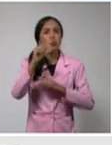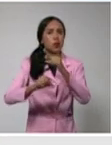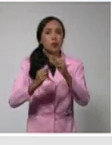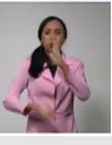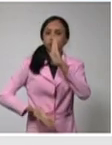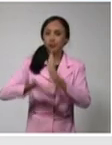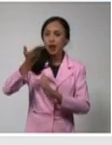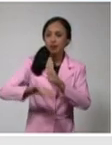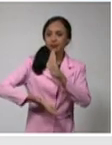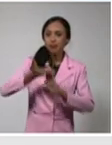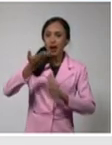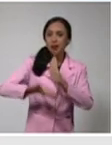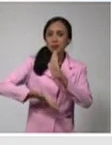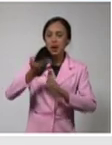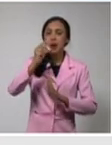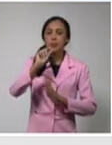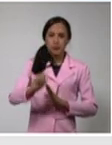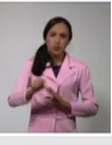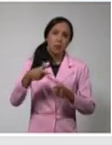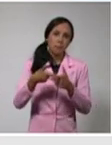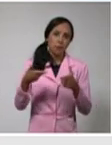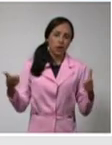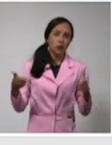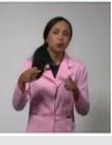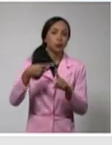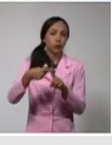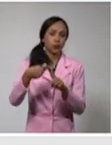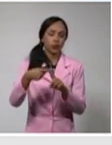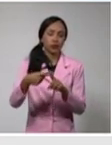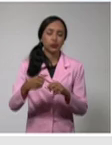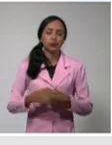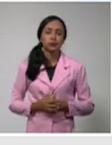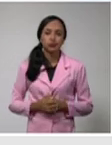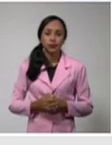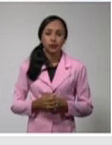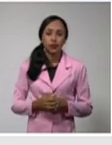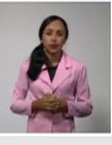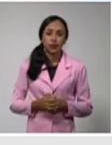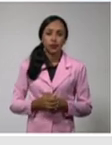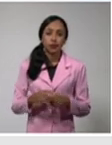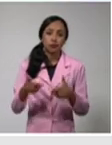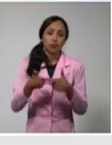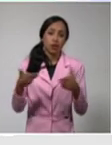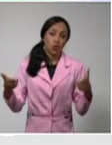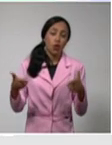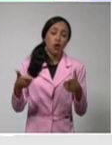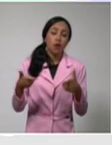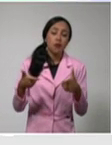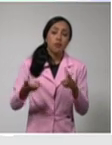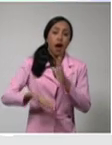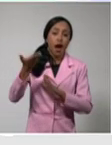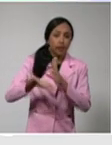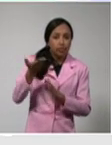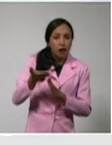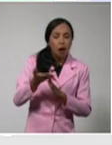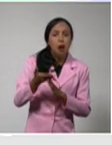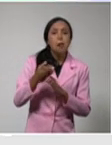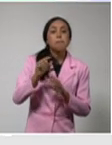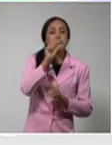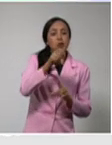a un número mayor de casos que los que realmente se diagnostican diariamente. Ayer podemos decir que